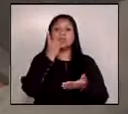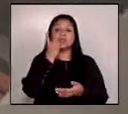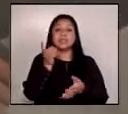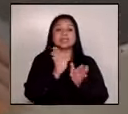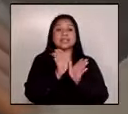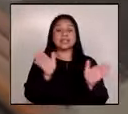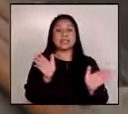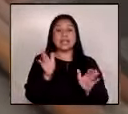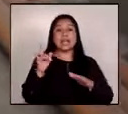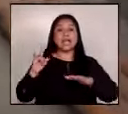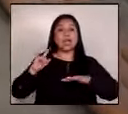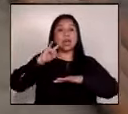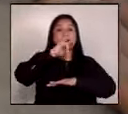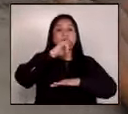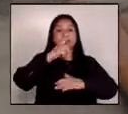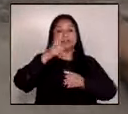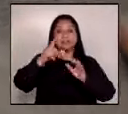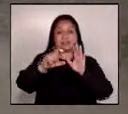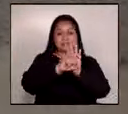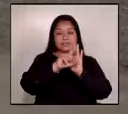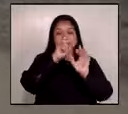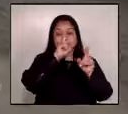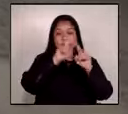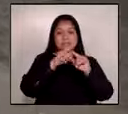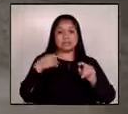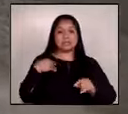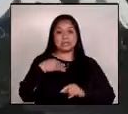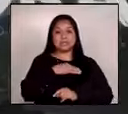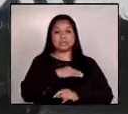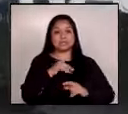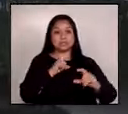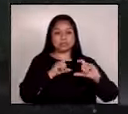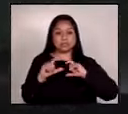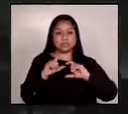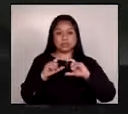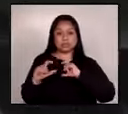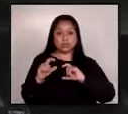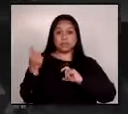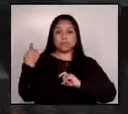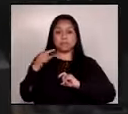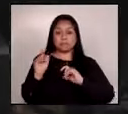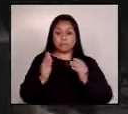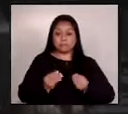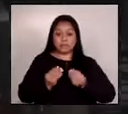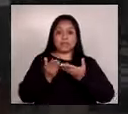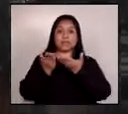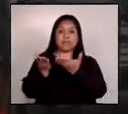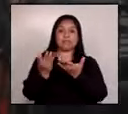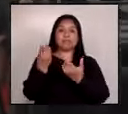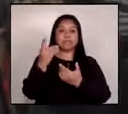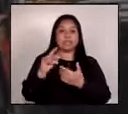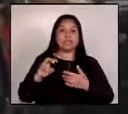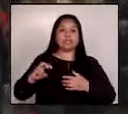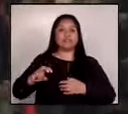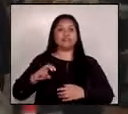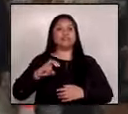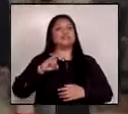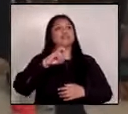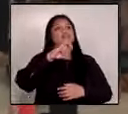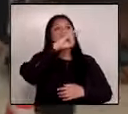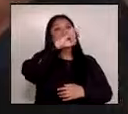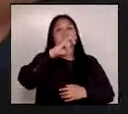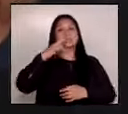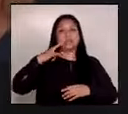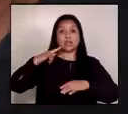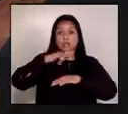aeronáutica civil y el ministerio de comunicaciones para la entrega de las escaleras del